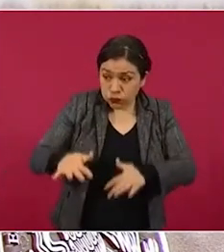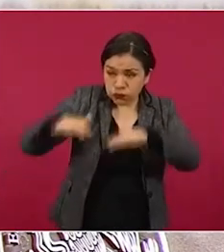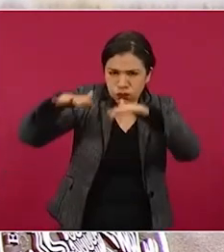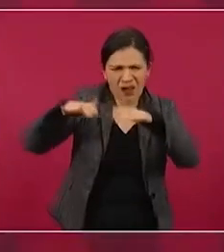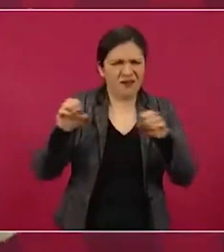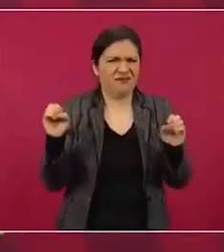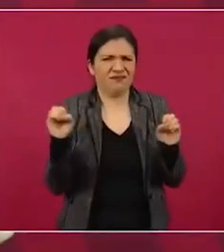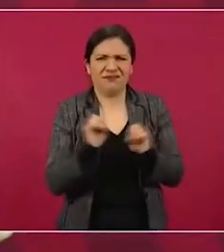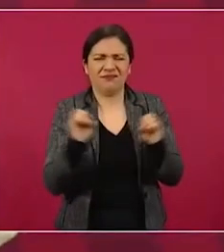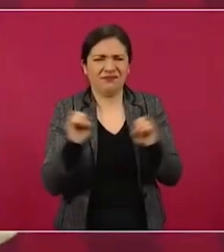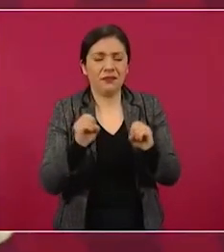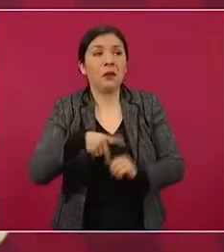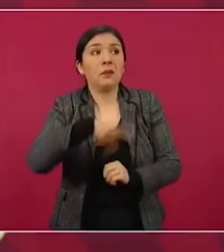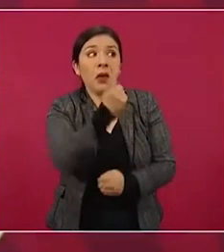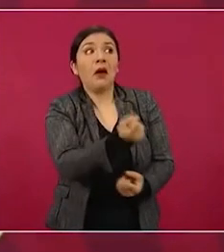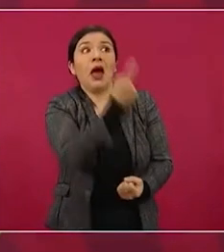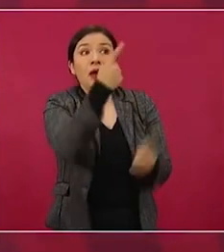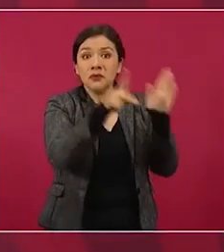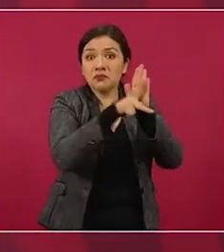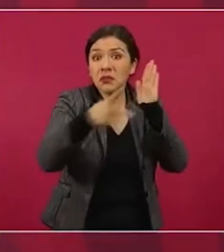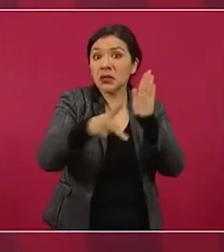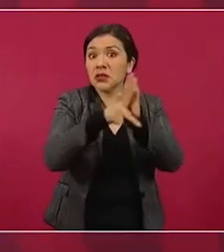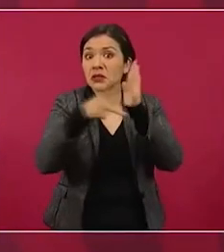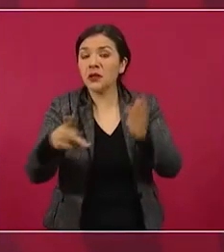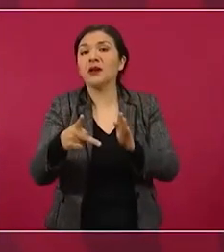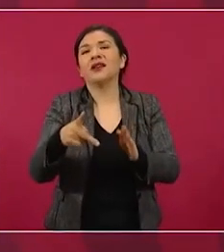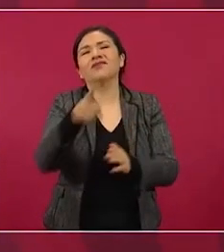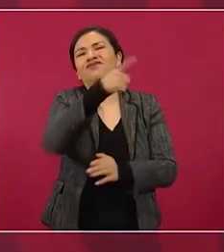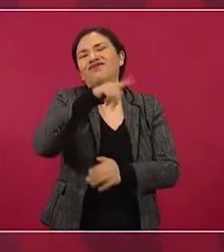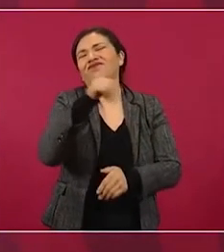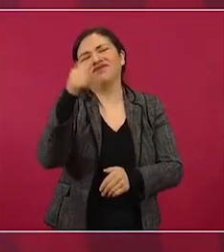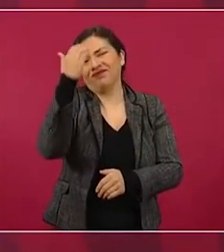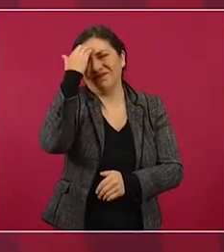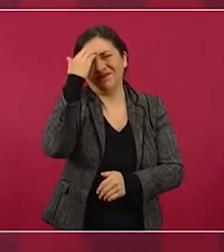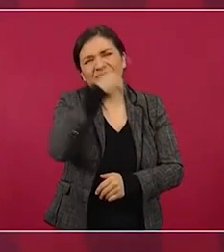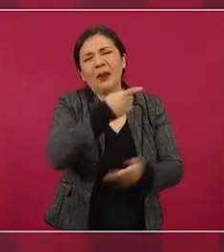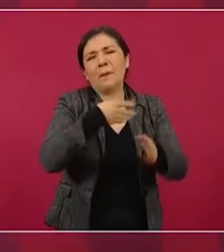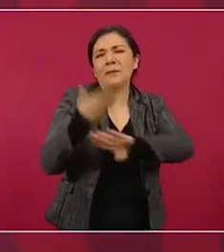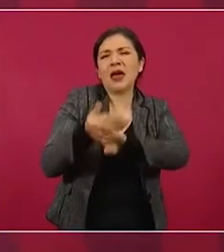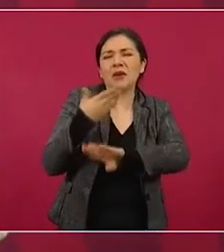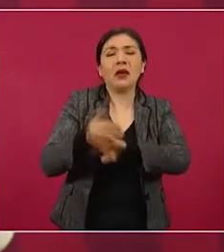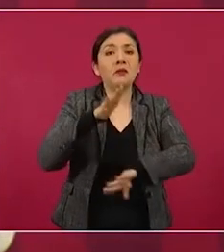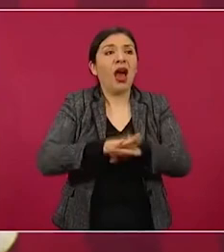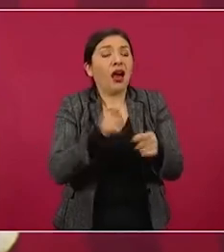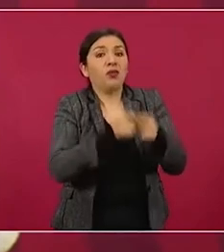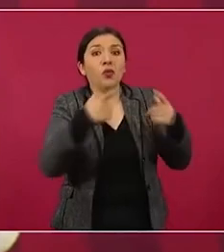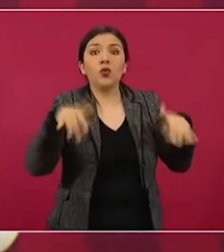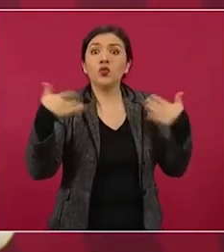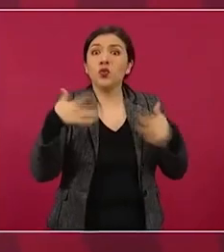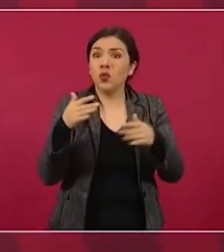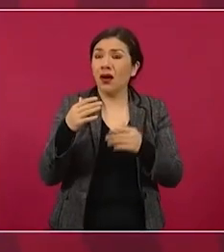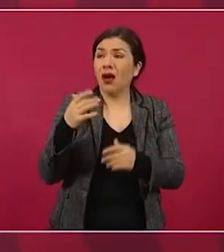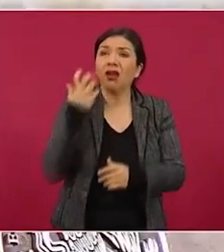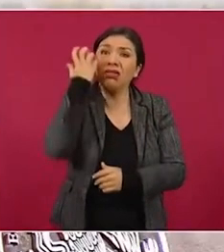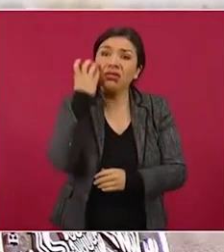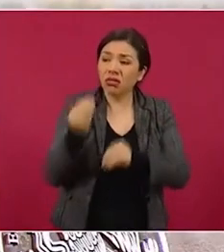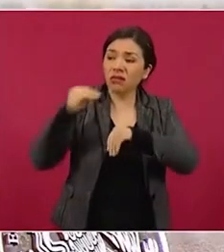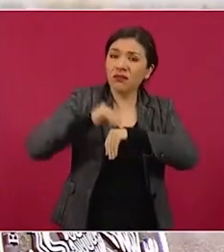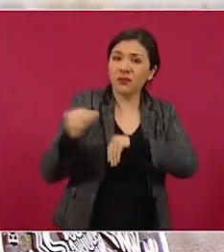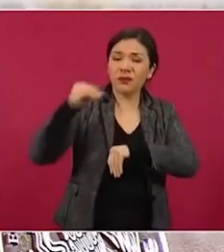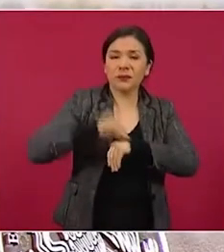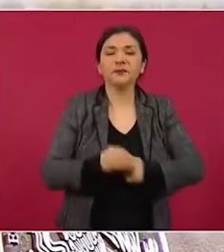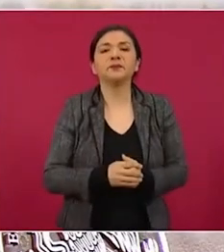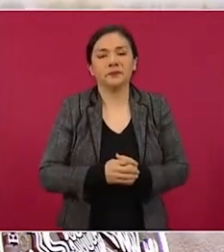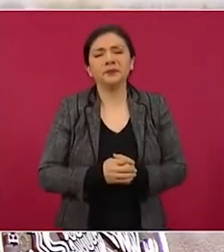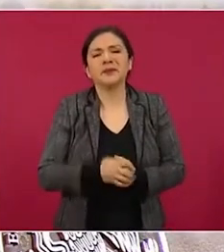obra. Sin embargo, medios de comunicación y la oposición magnifican los hechos. Por eso, no